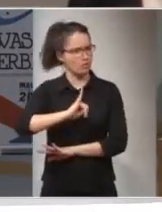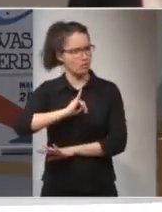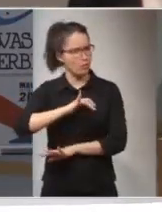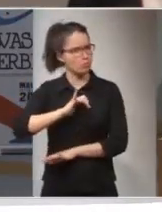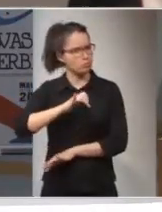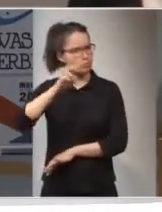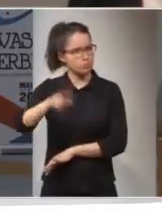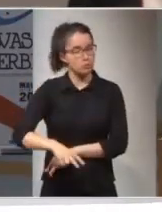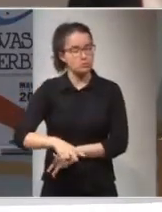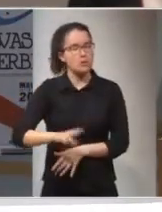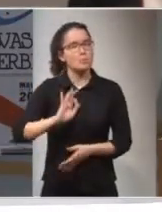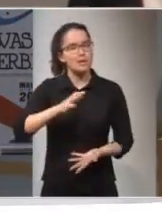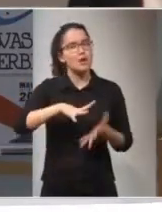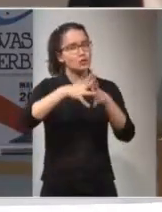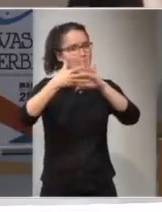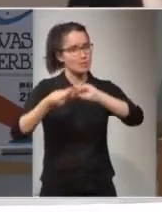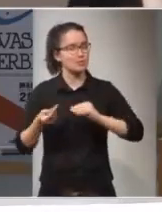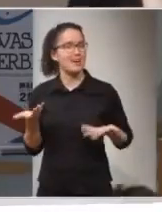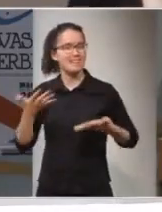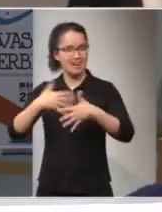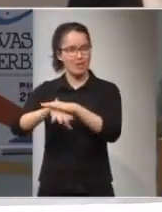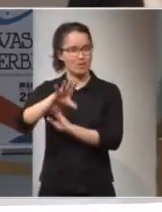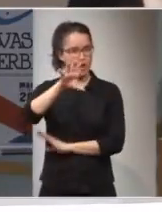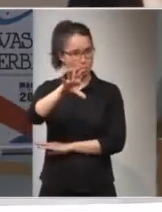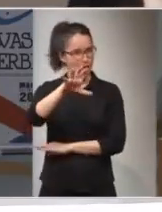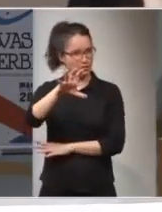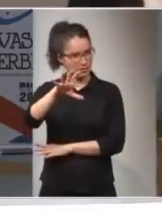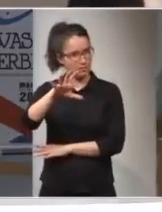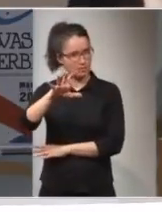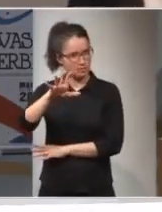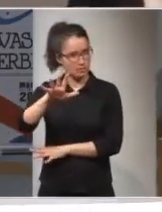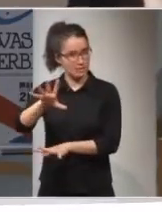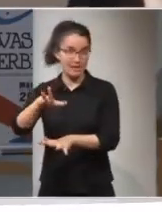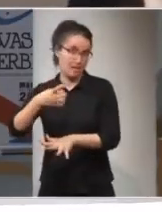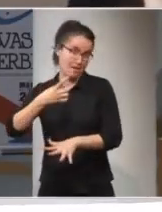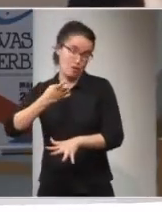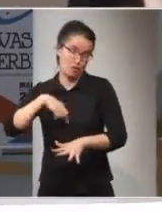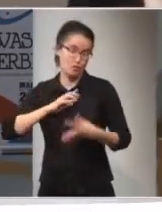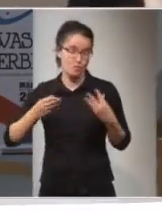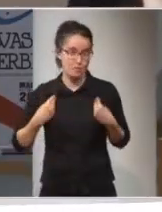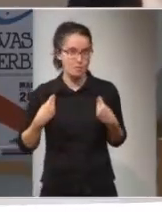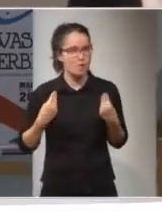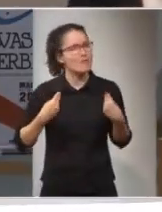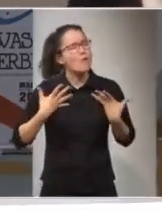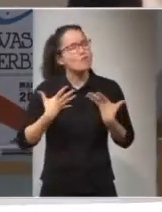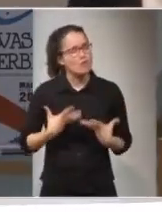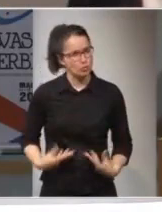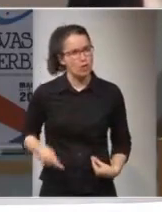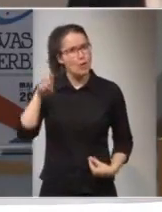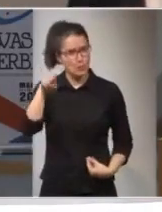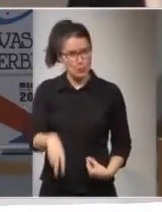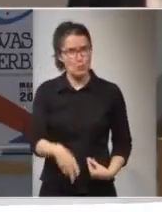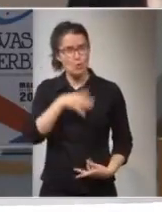nos adaptamos a lo que es la integración del país de acogida. Vivimos con frustración porque